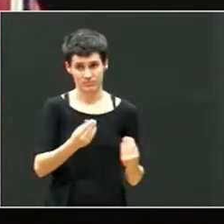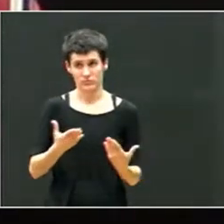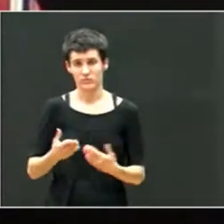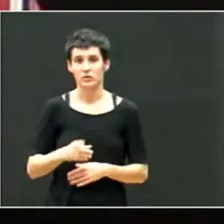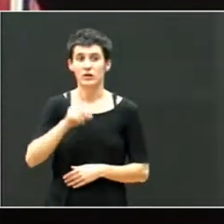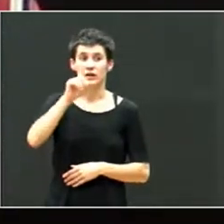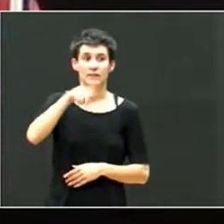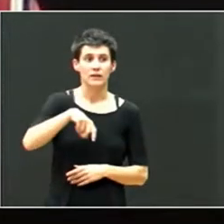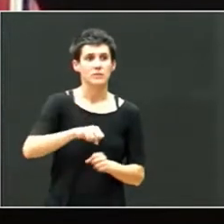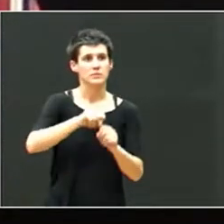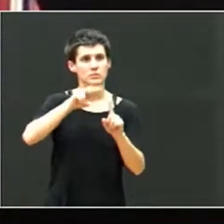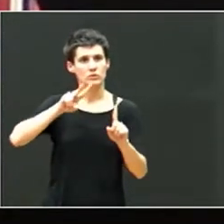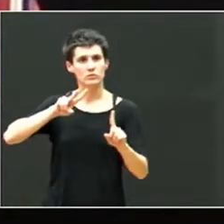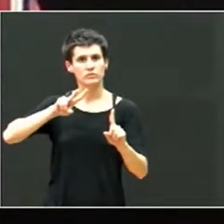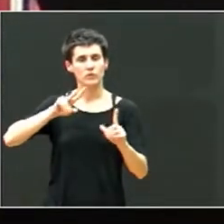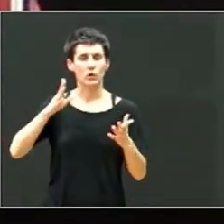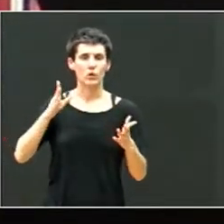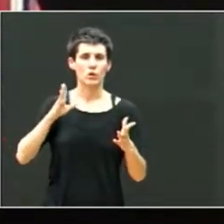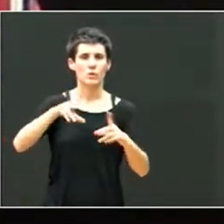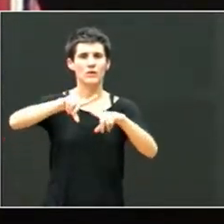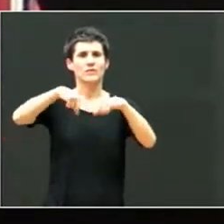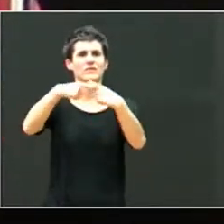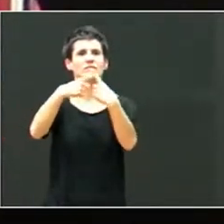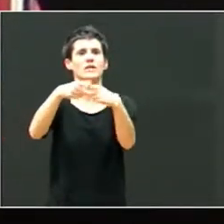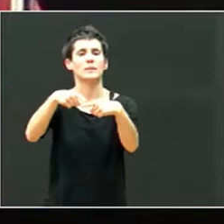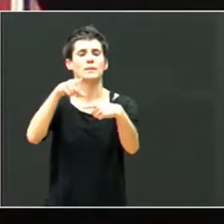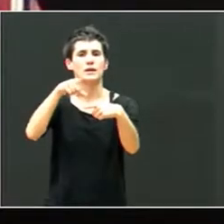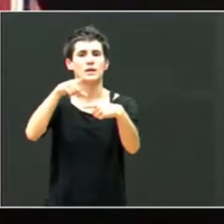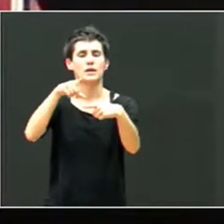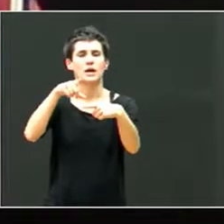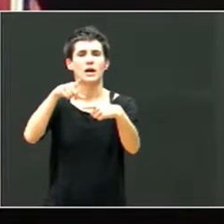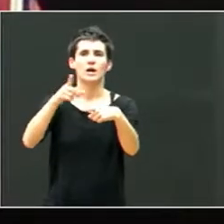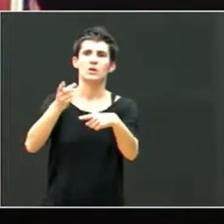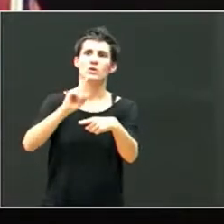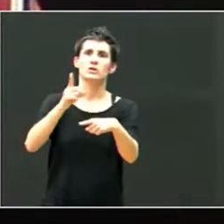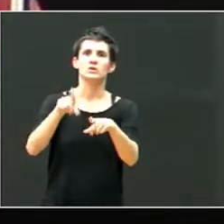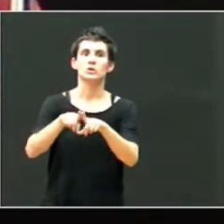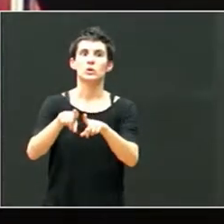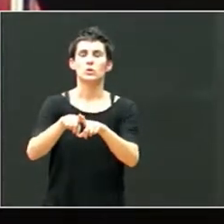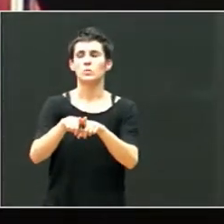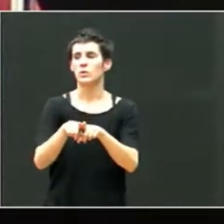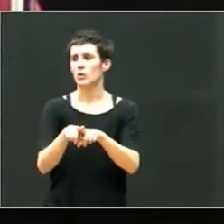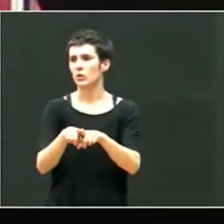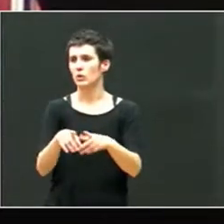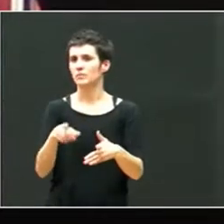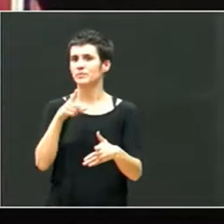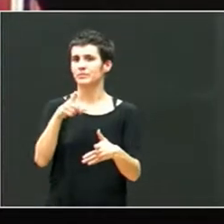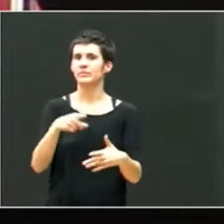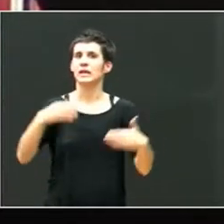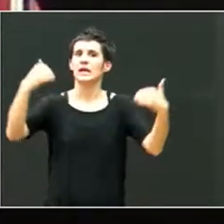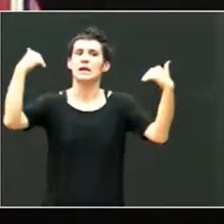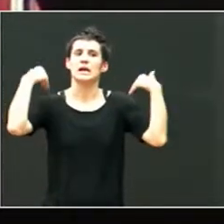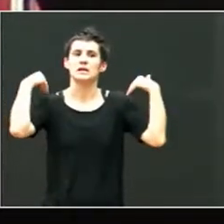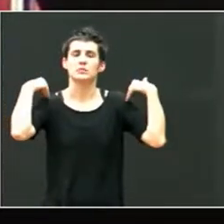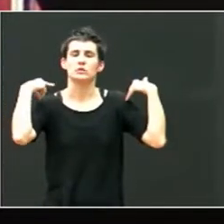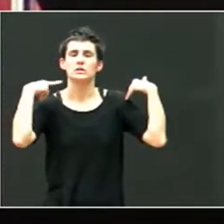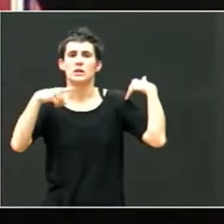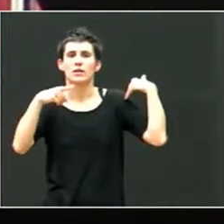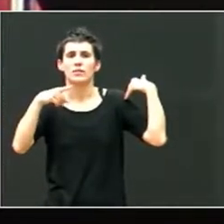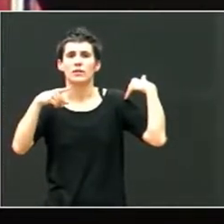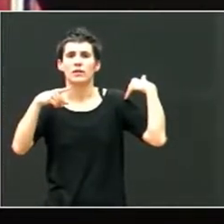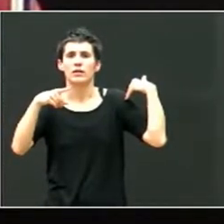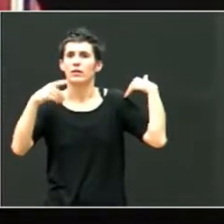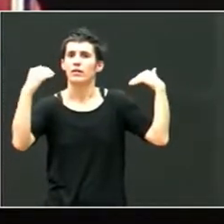visión de la familia hay que modificar, es decir, la familia no es un aula de apoyo, la familia no es la que tiene que reparar